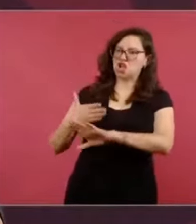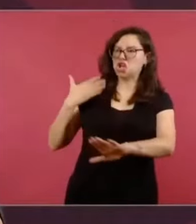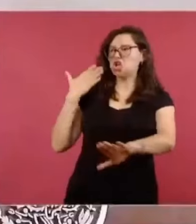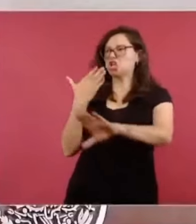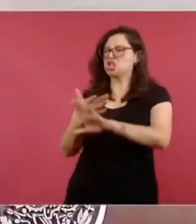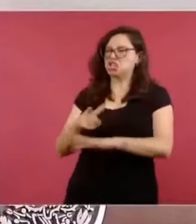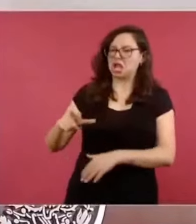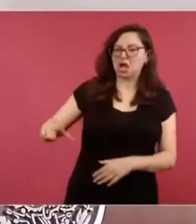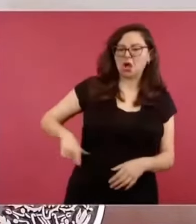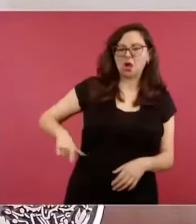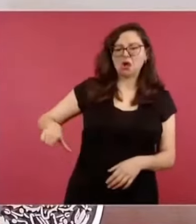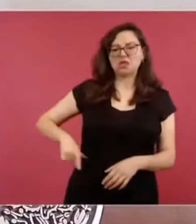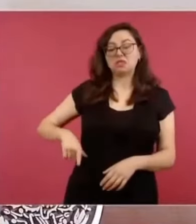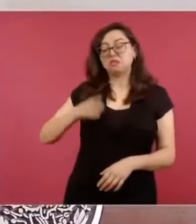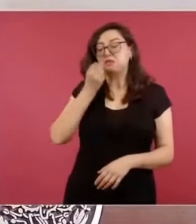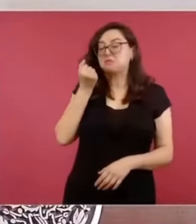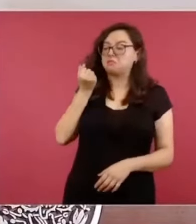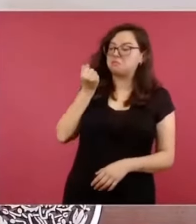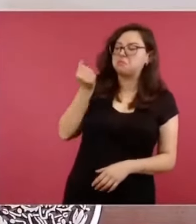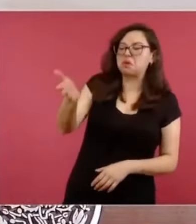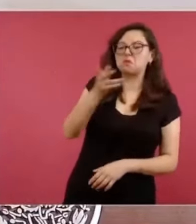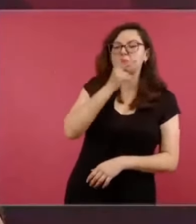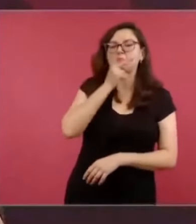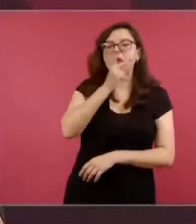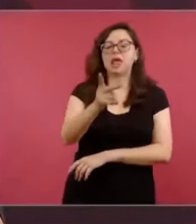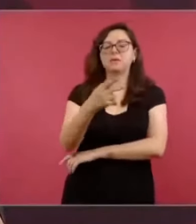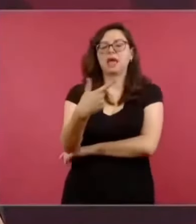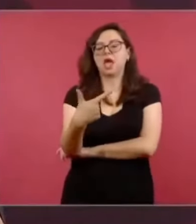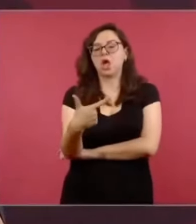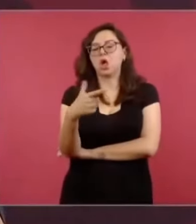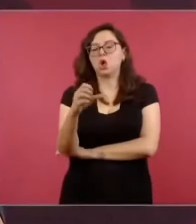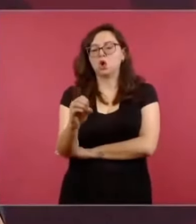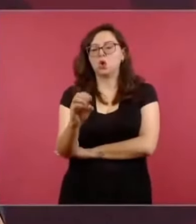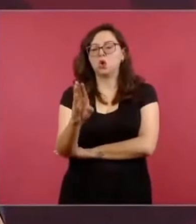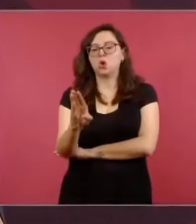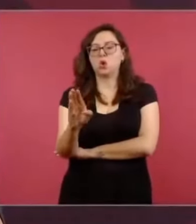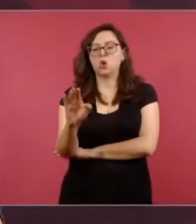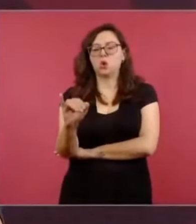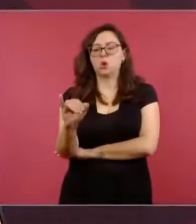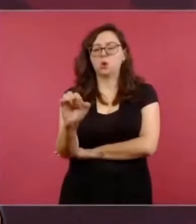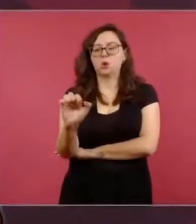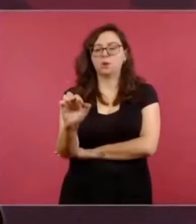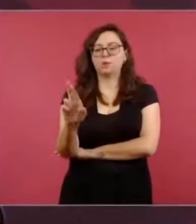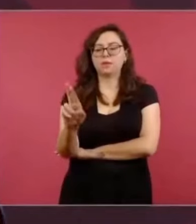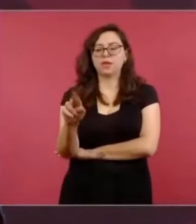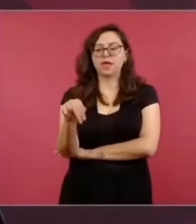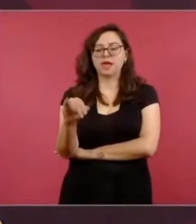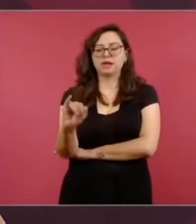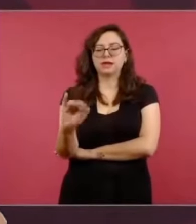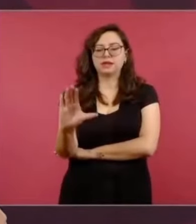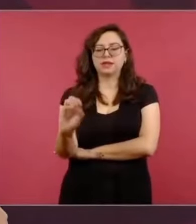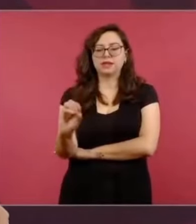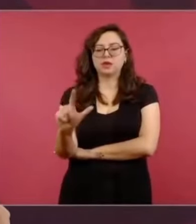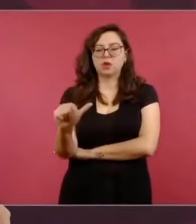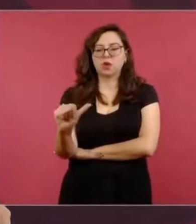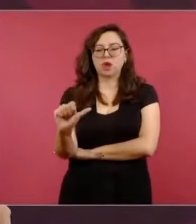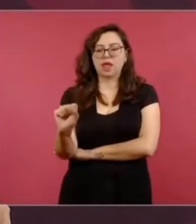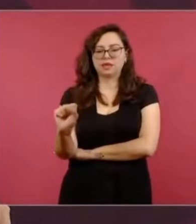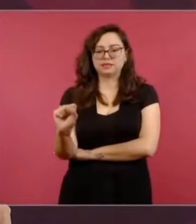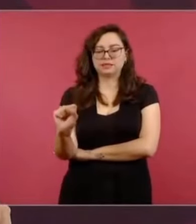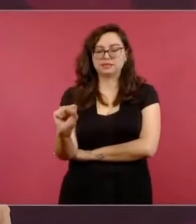así nos llaman, desde los libros de texto exactamente.